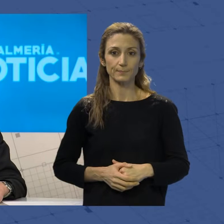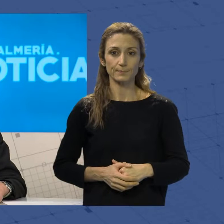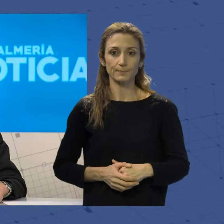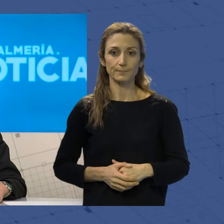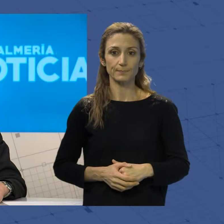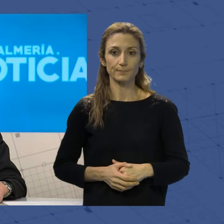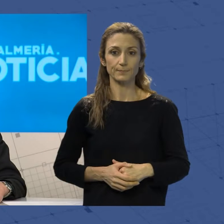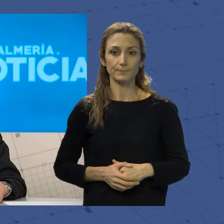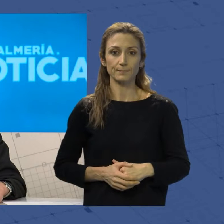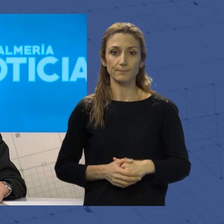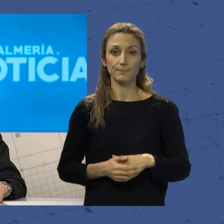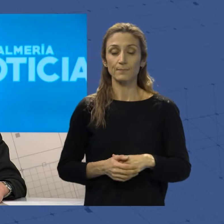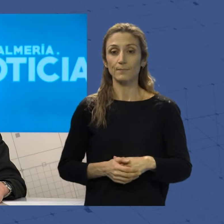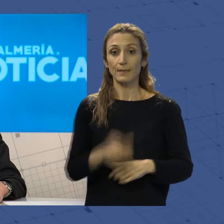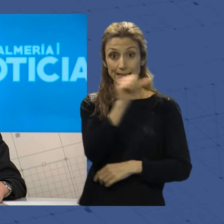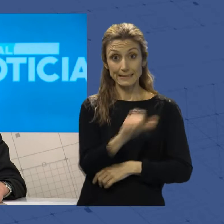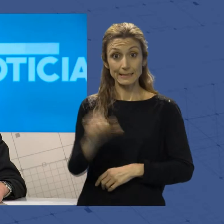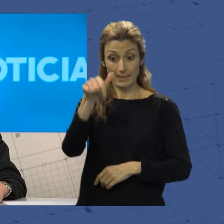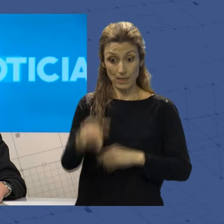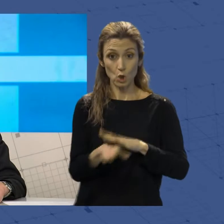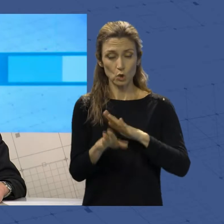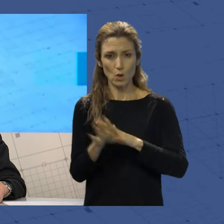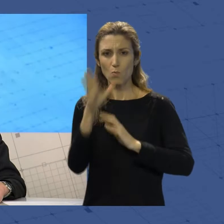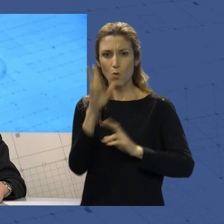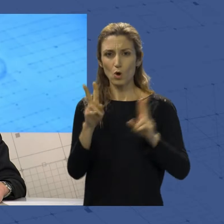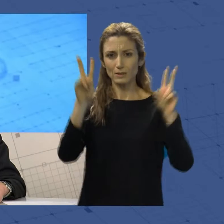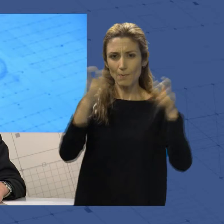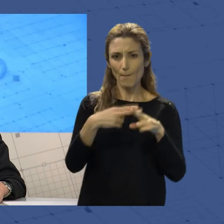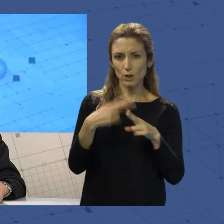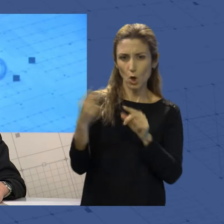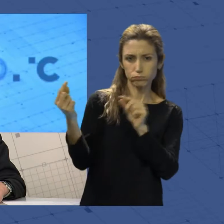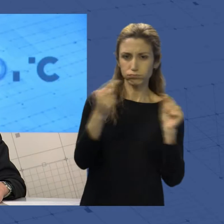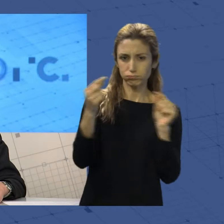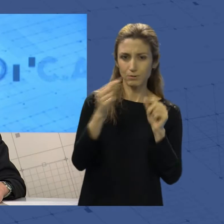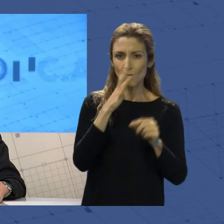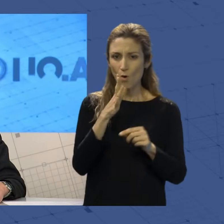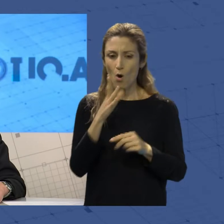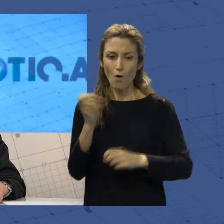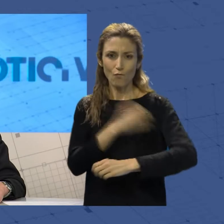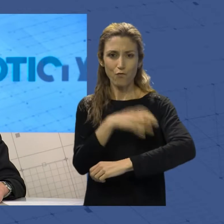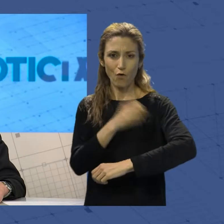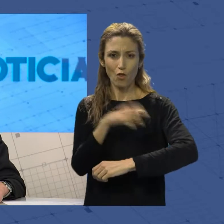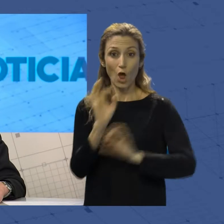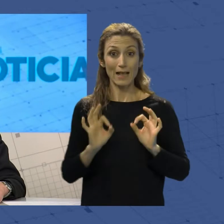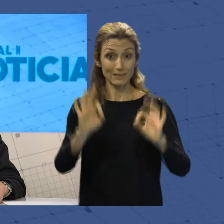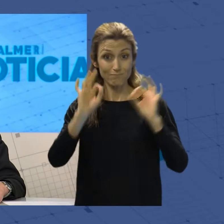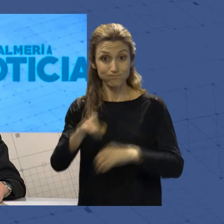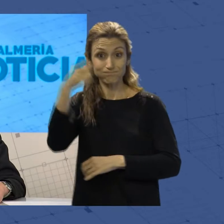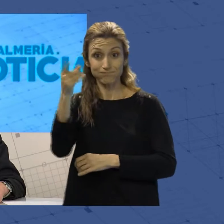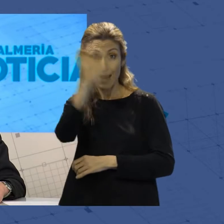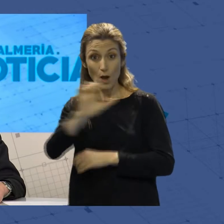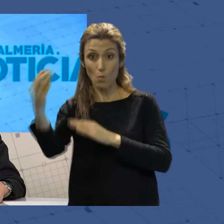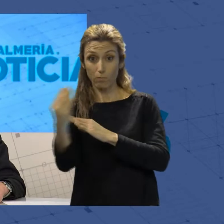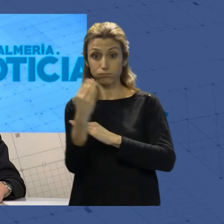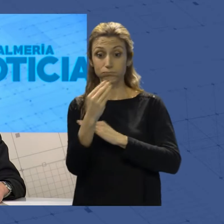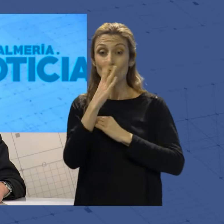Y continuaba la semana con disputas políticas acerca del reparto de los fondos extraordinarios que llegan de Europa y que según